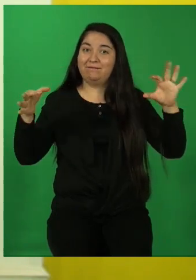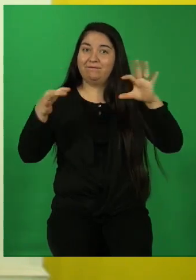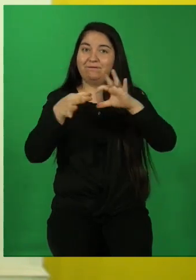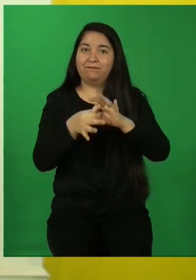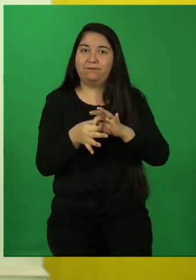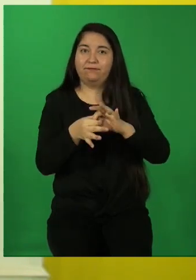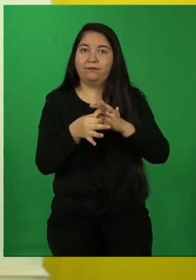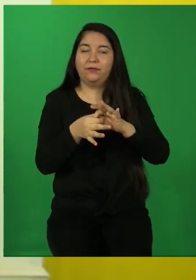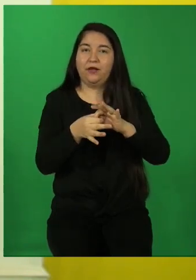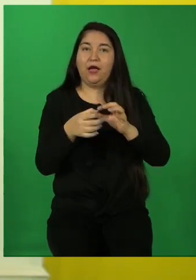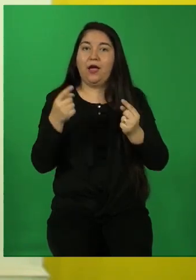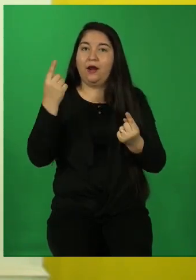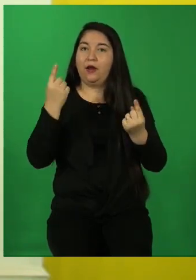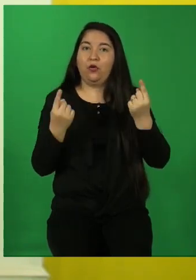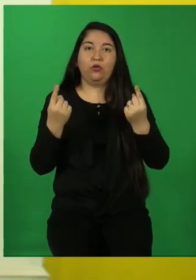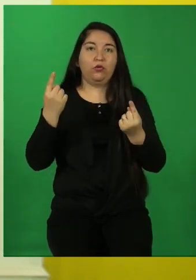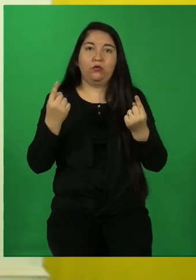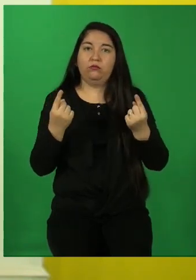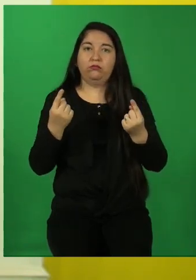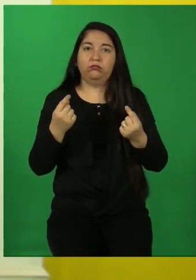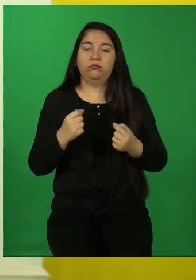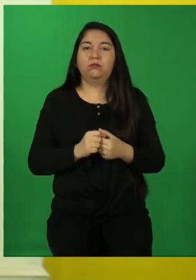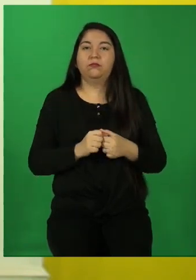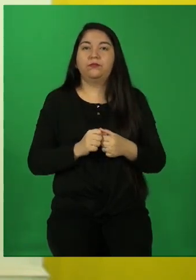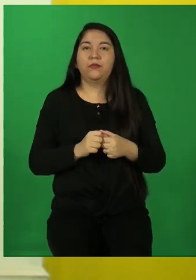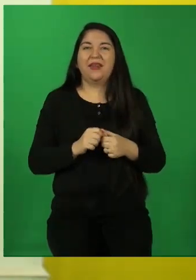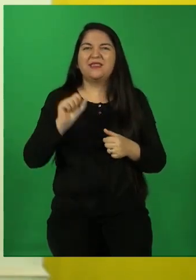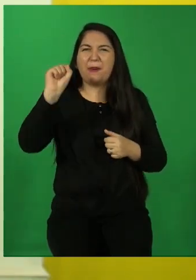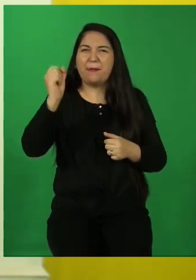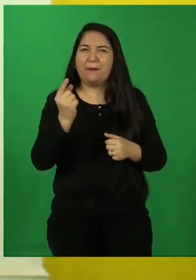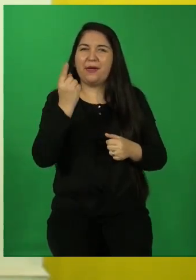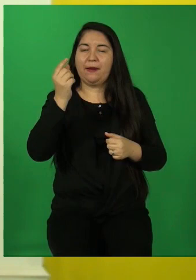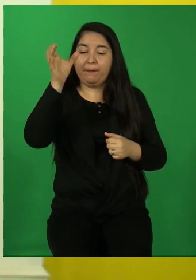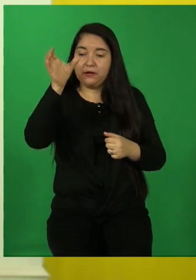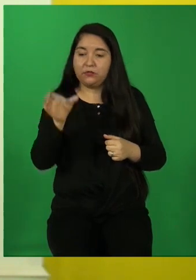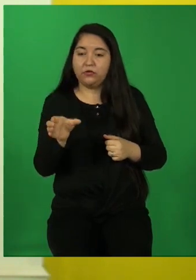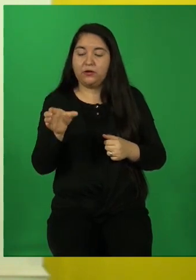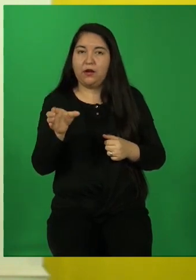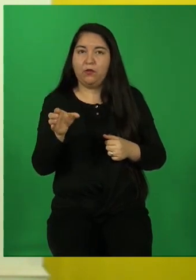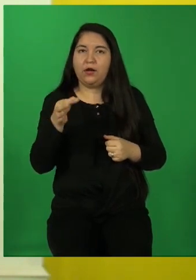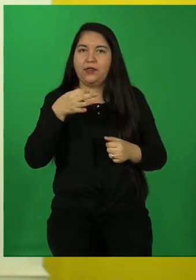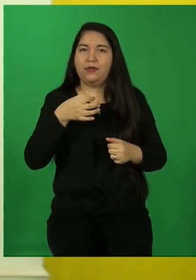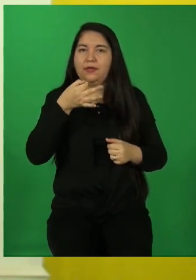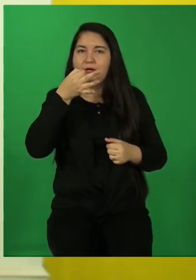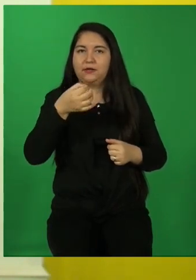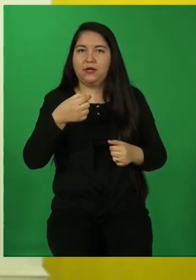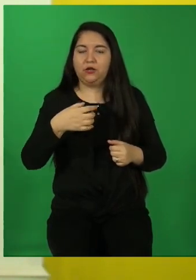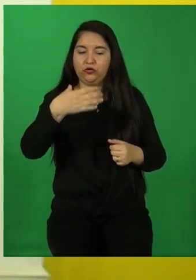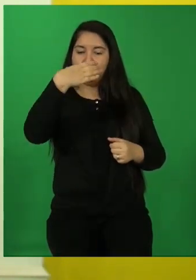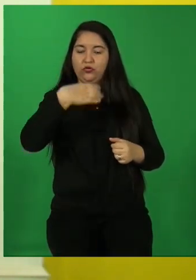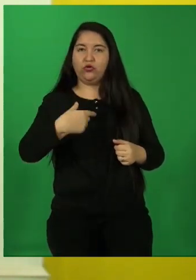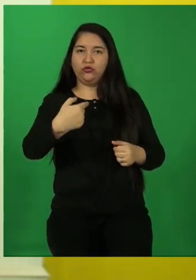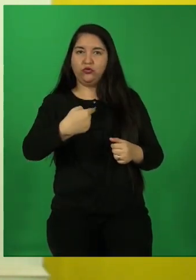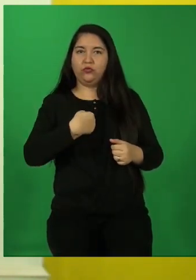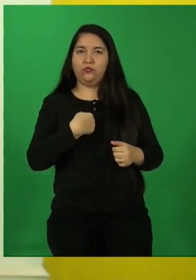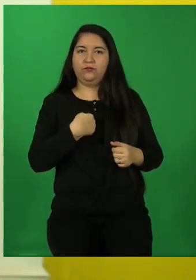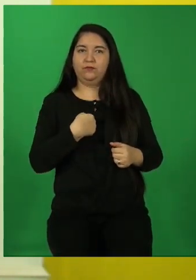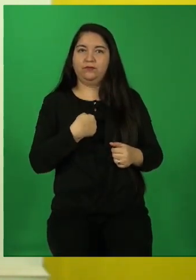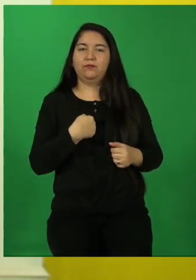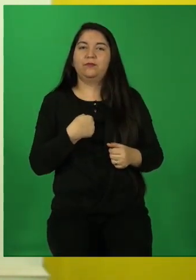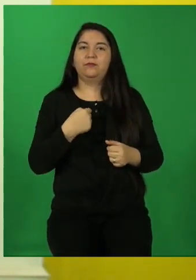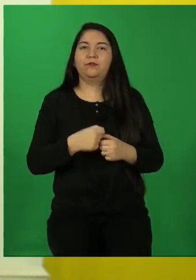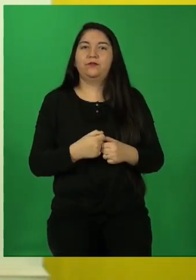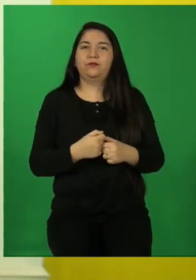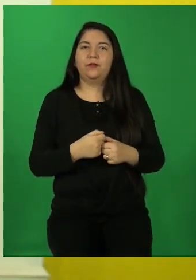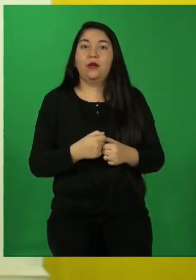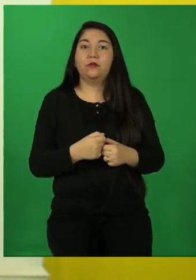el narrador, el narrador en primera persona, porque habla de él, soy yo, Borges. Entonces,